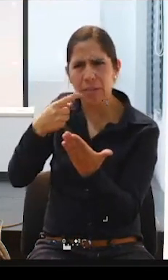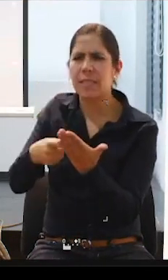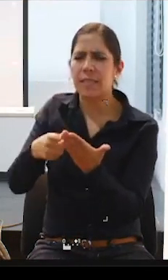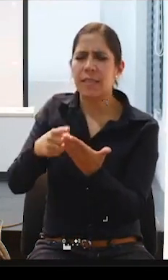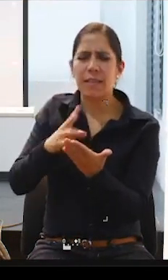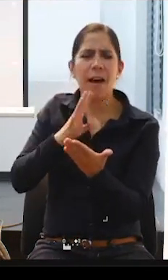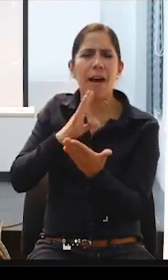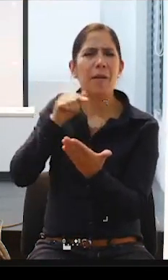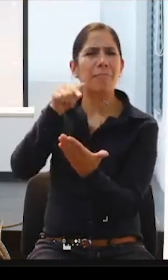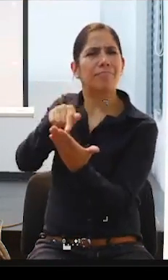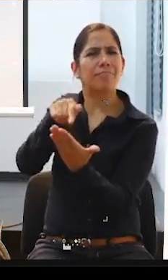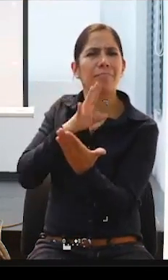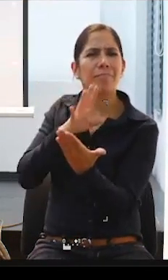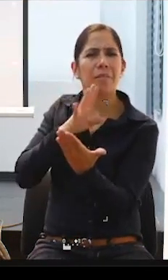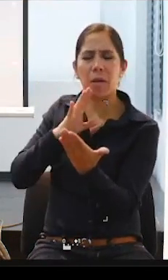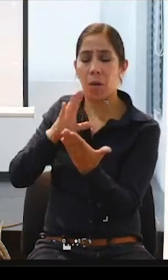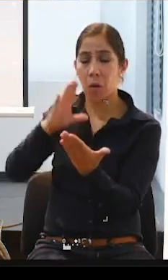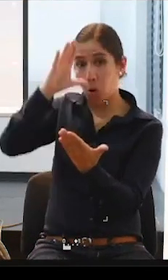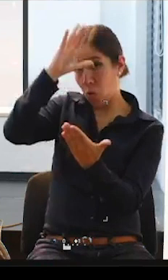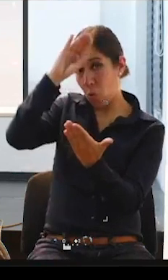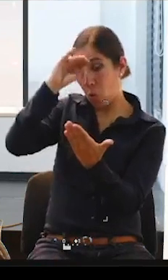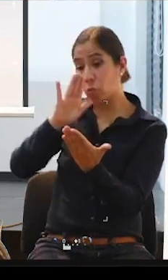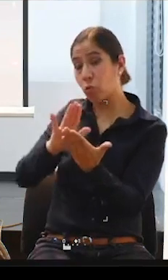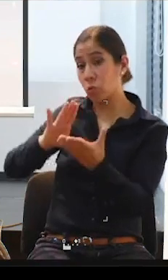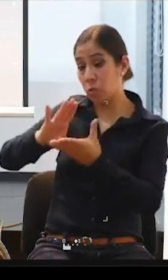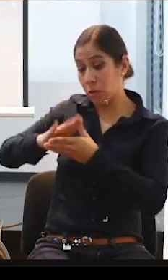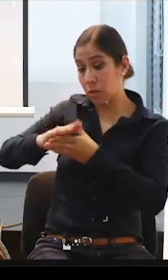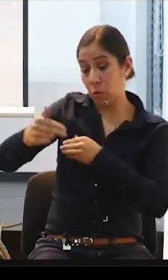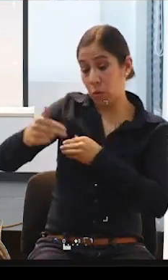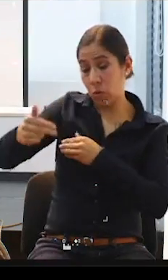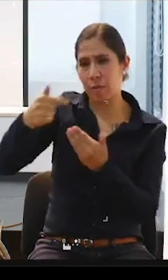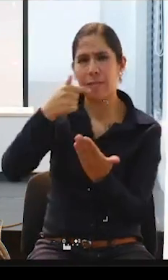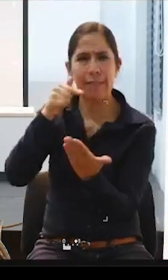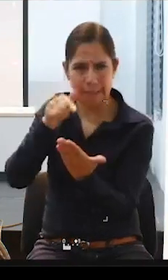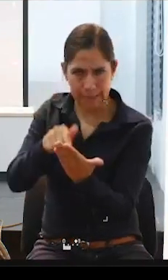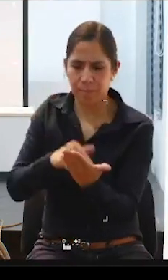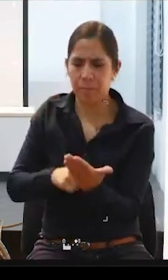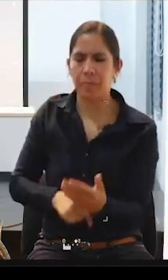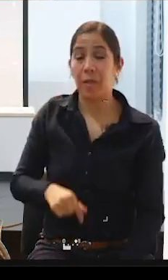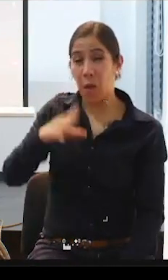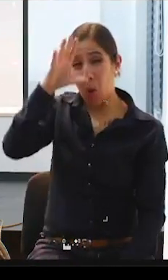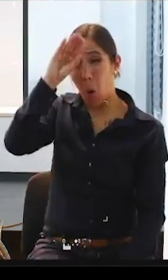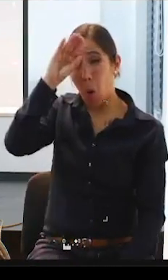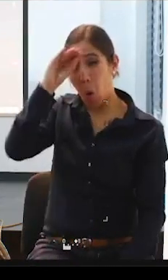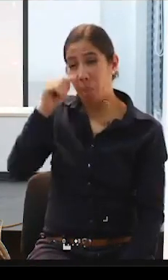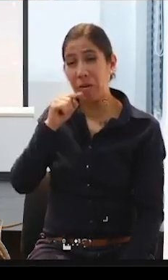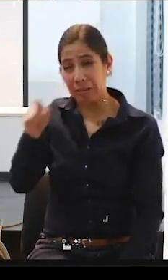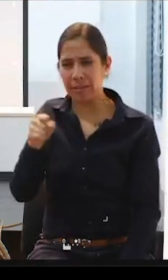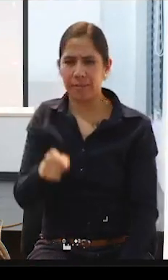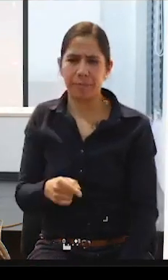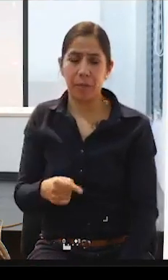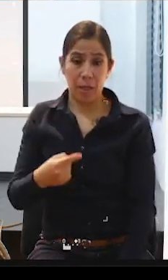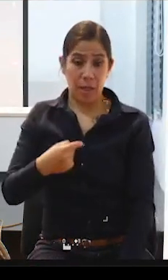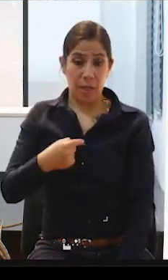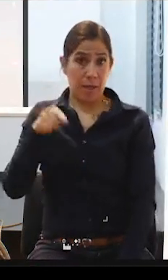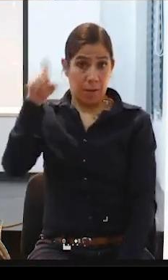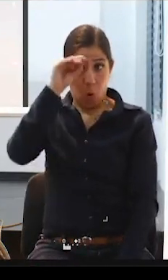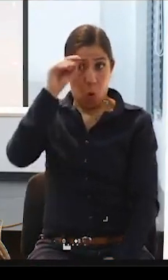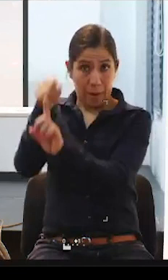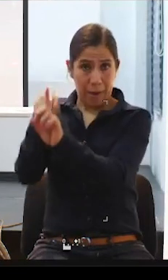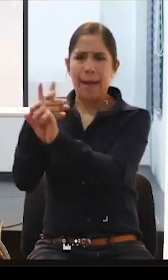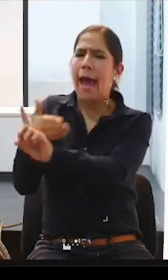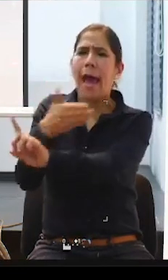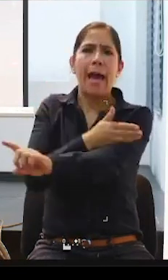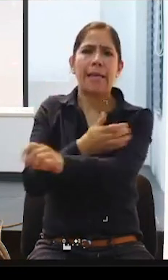un muchacho que él decía que antes de tener su asistente personal, en este caso para apoyar